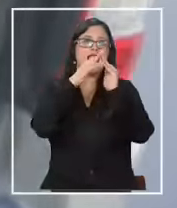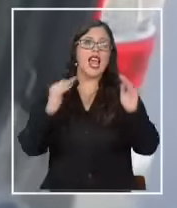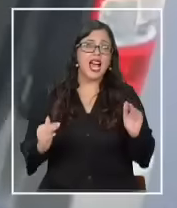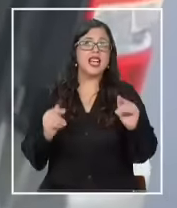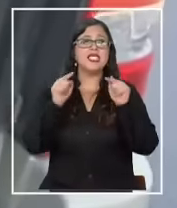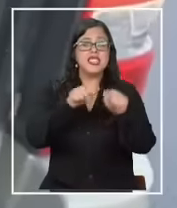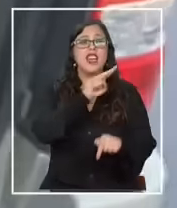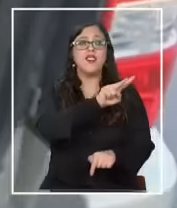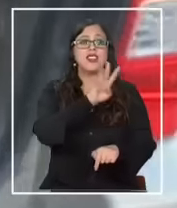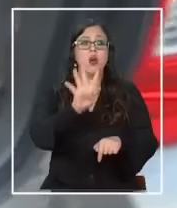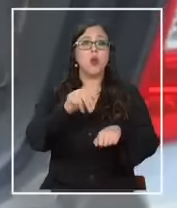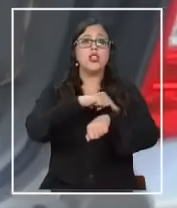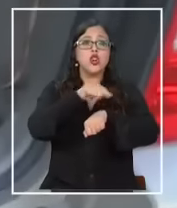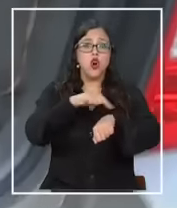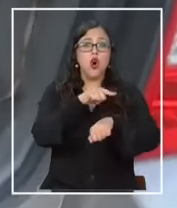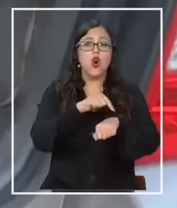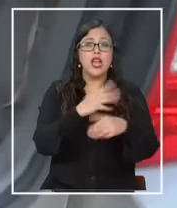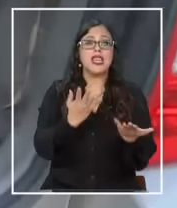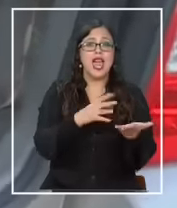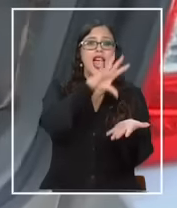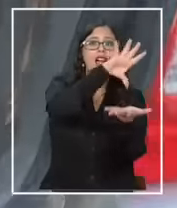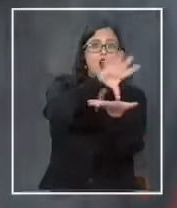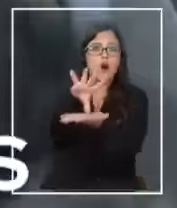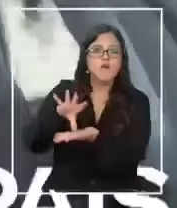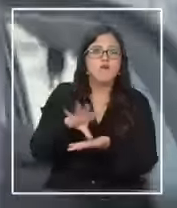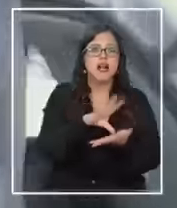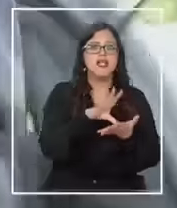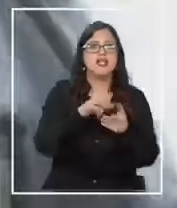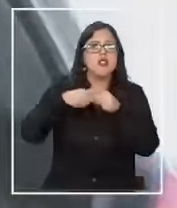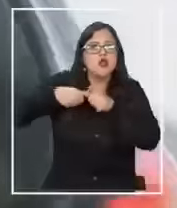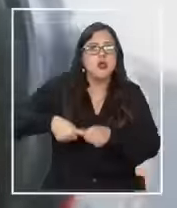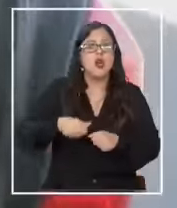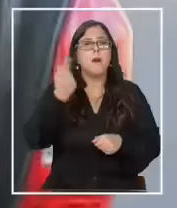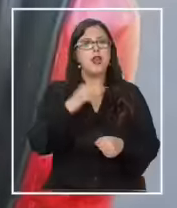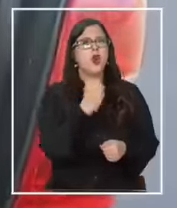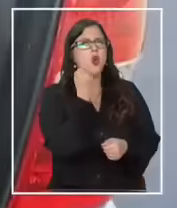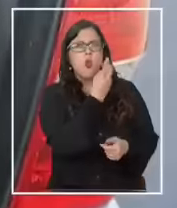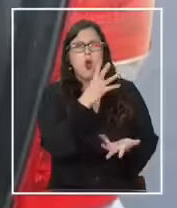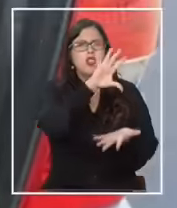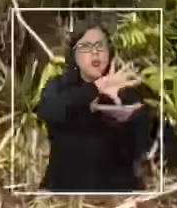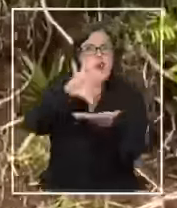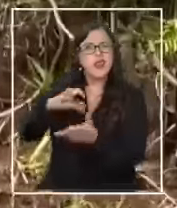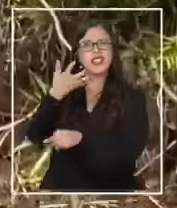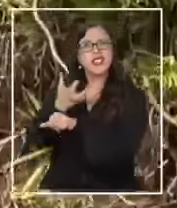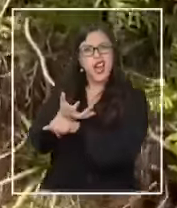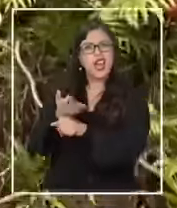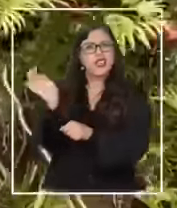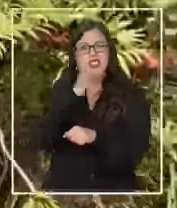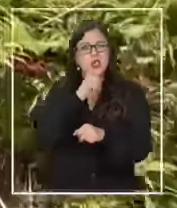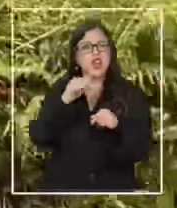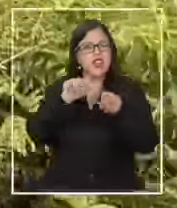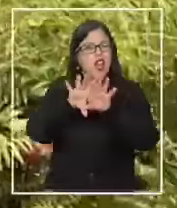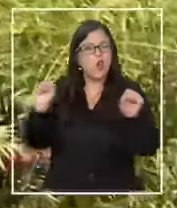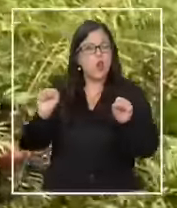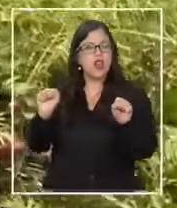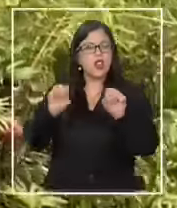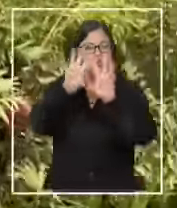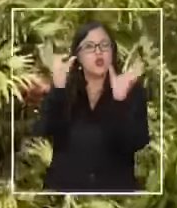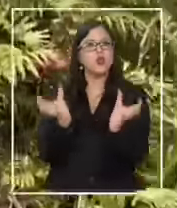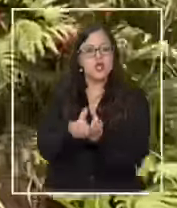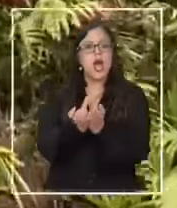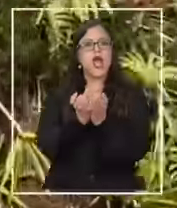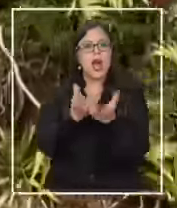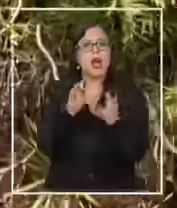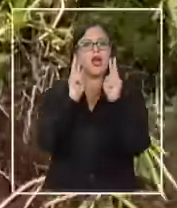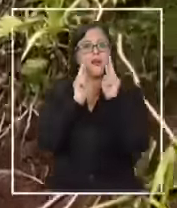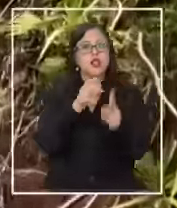al menos 24 horas en cada país pero cuántos países existen realmente al no haber un consenso mundial decidió basarse en